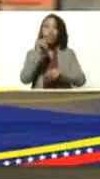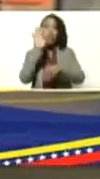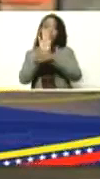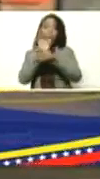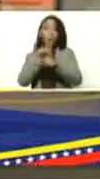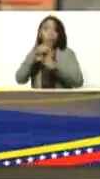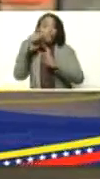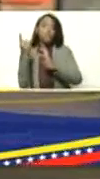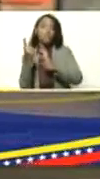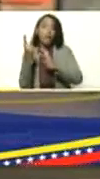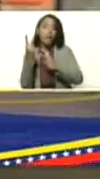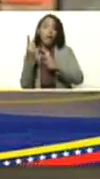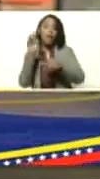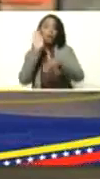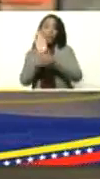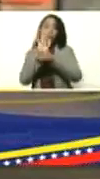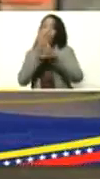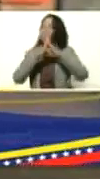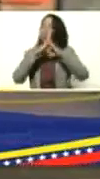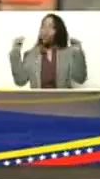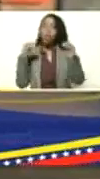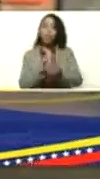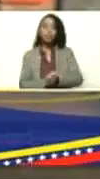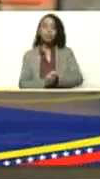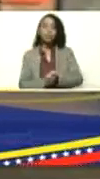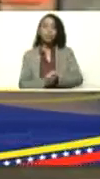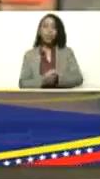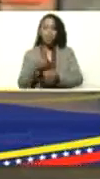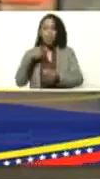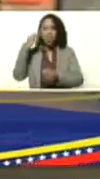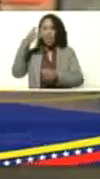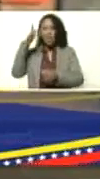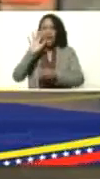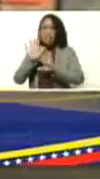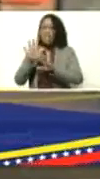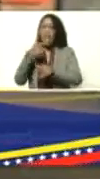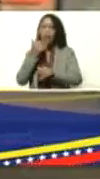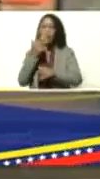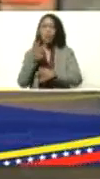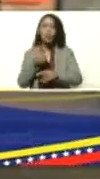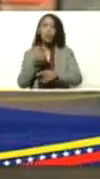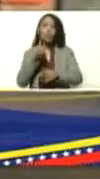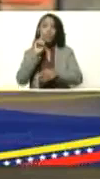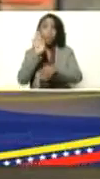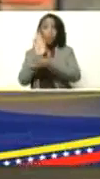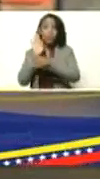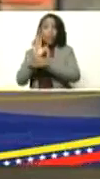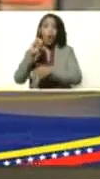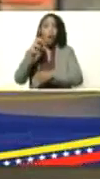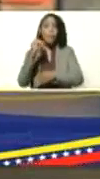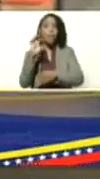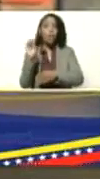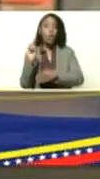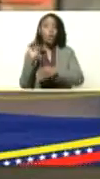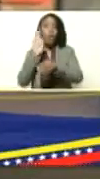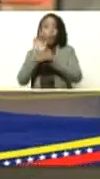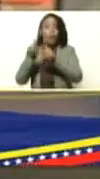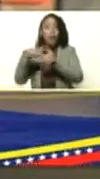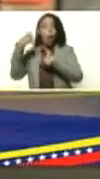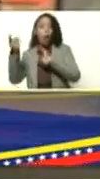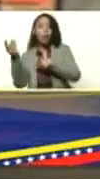te cuidas de todas creo que vale ¿verdad? si te cuidas de Omicron te cuidas de todas las demás